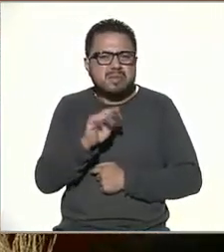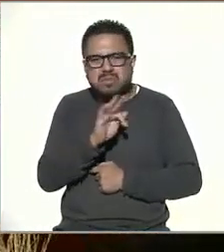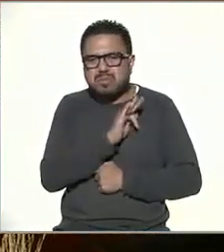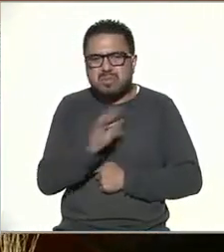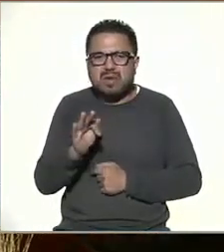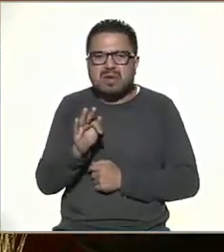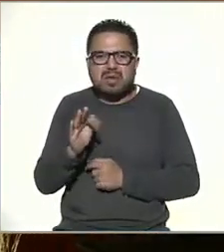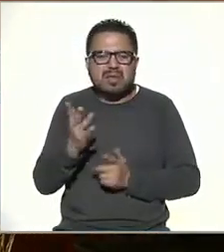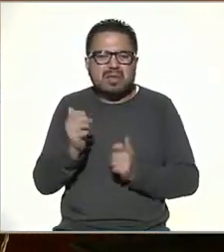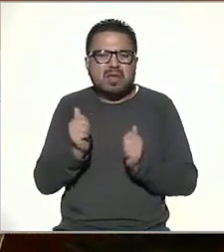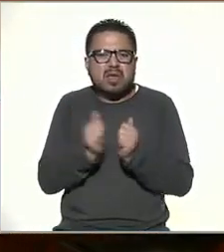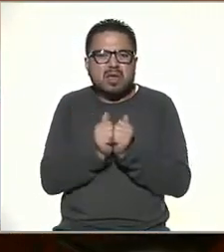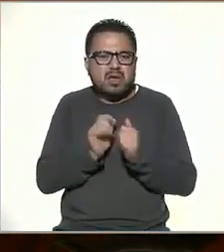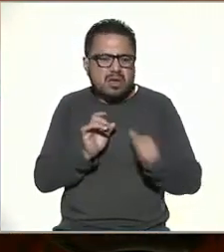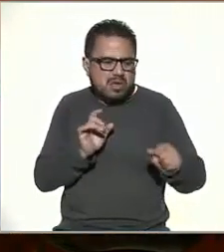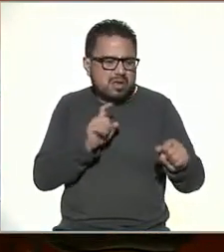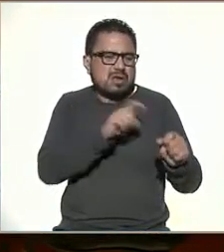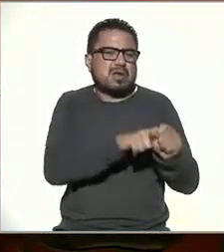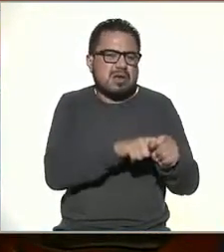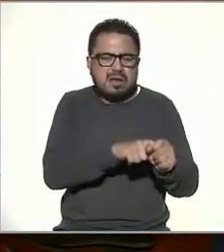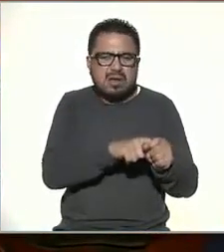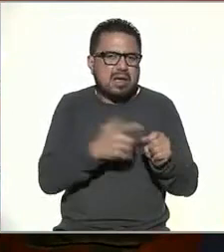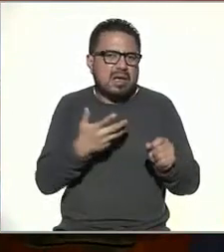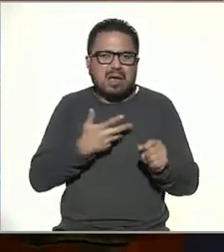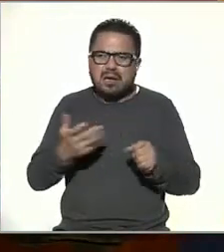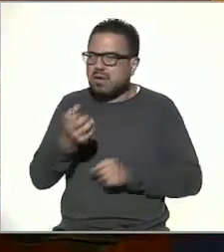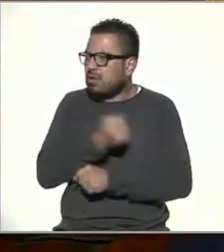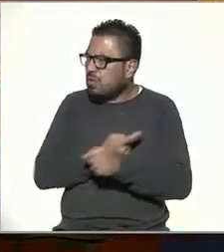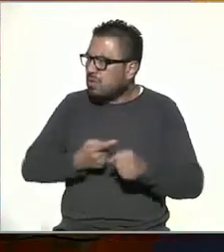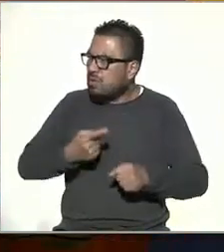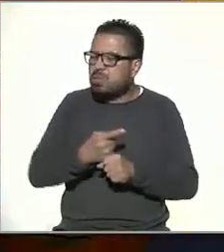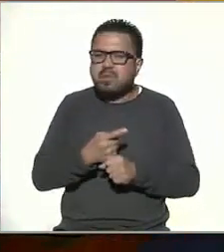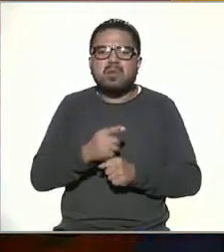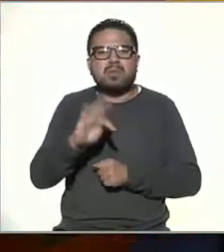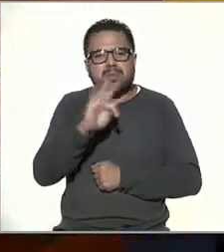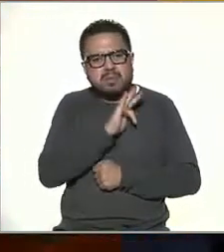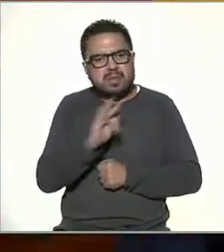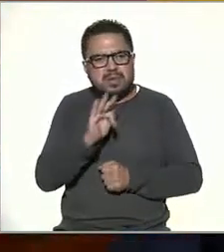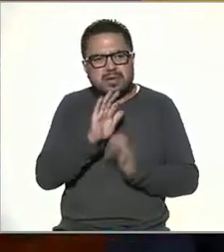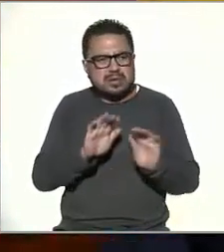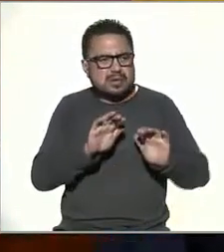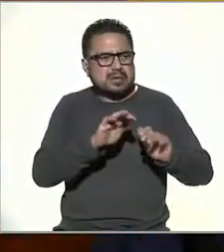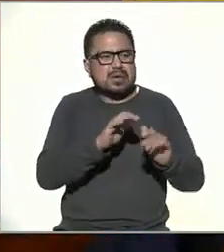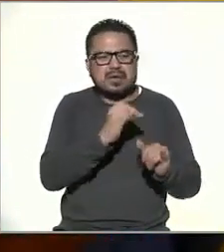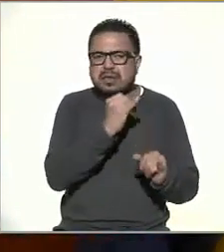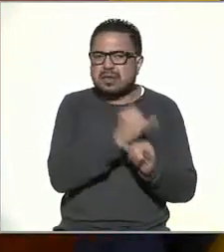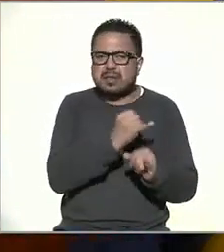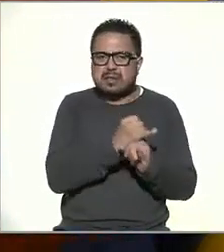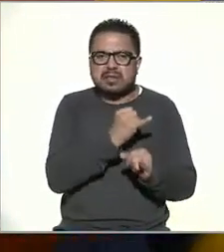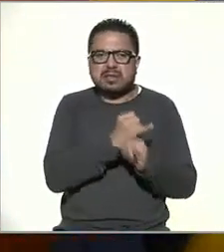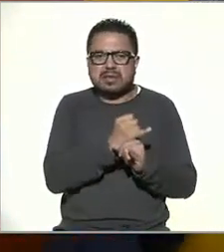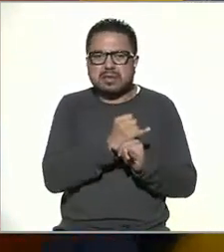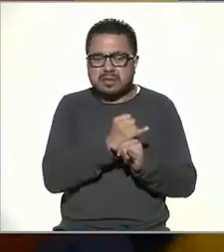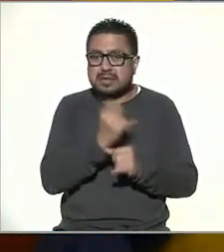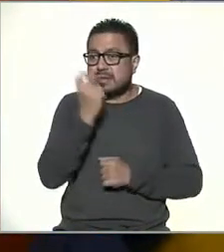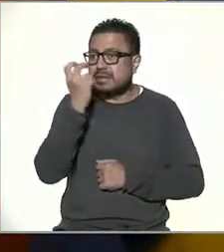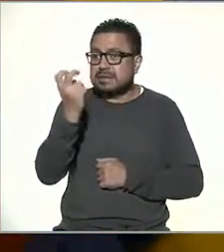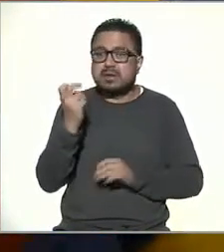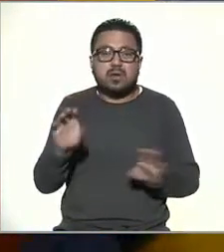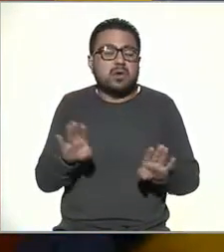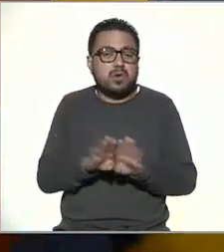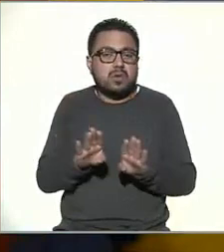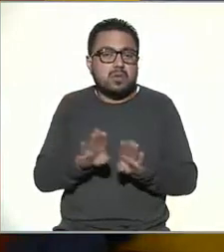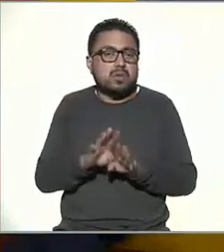ni han gateado al respecto, ¿no? Ni siquiera han tenido la oportunidad de poder entrar a la conectividad, en ese sentido, ¿cómo